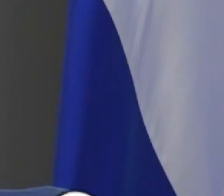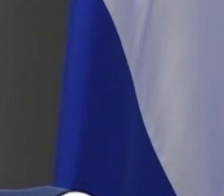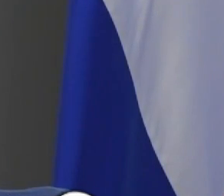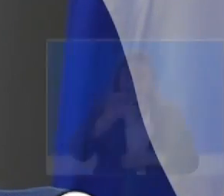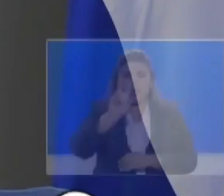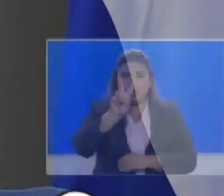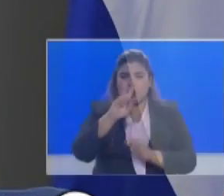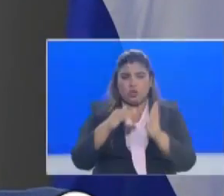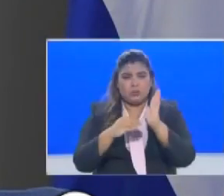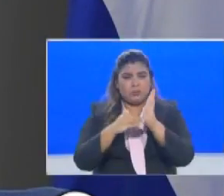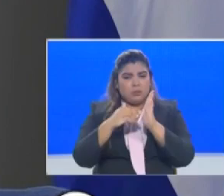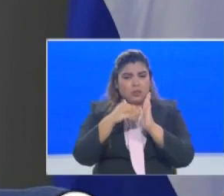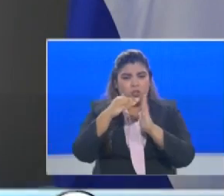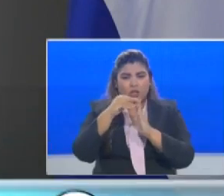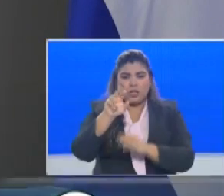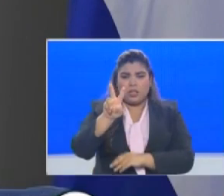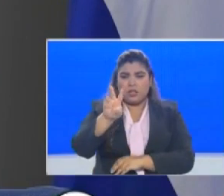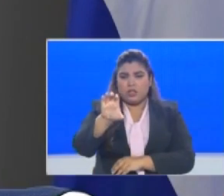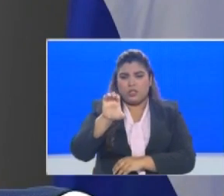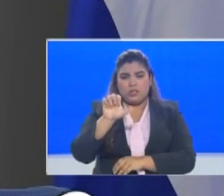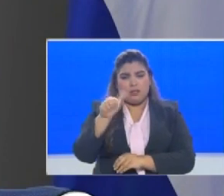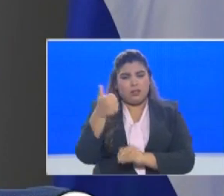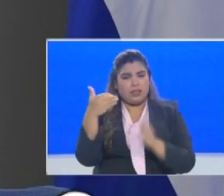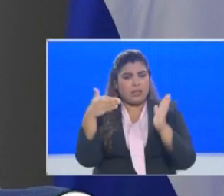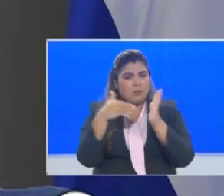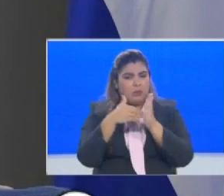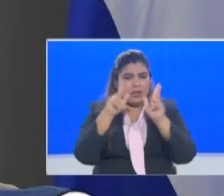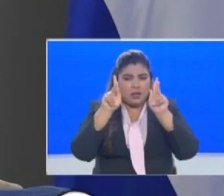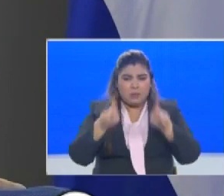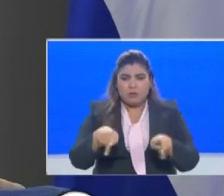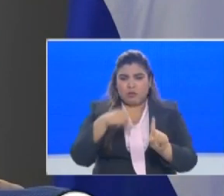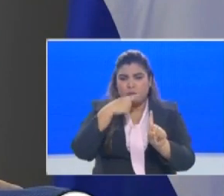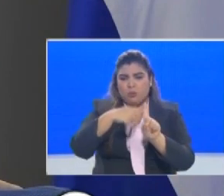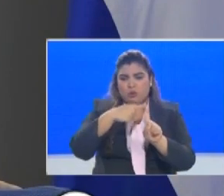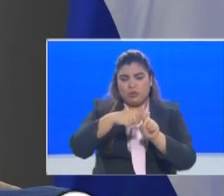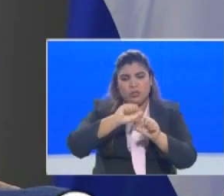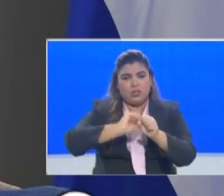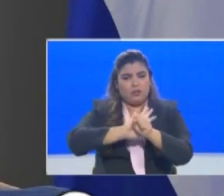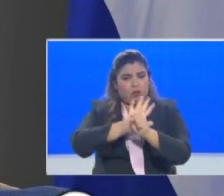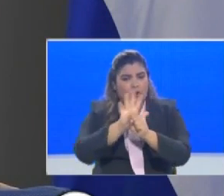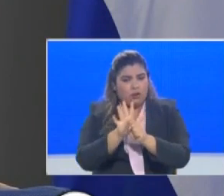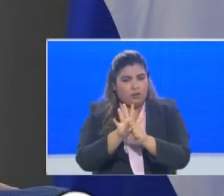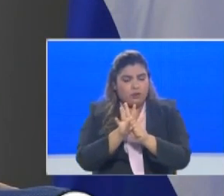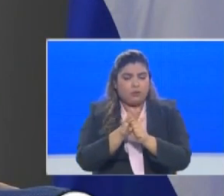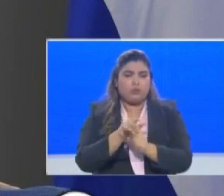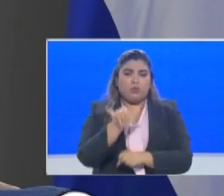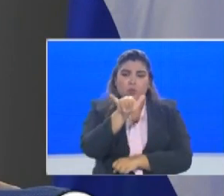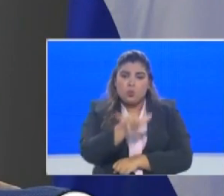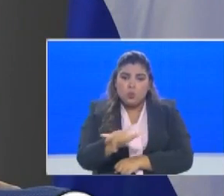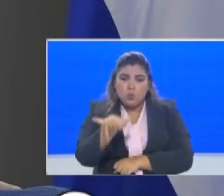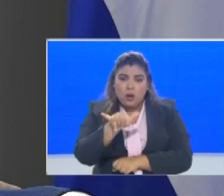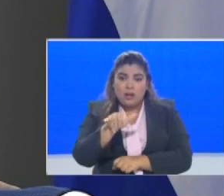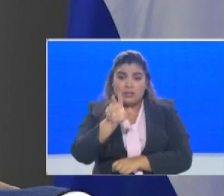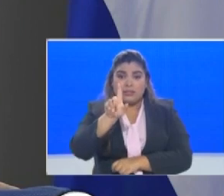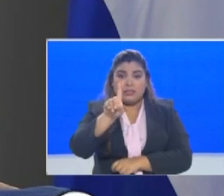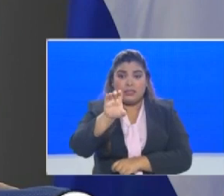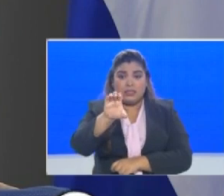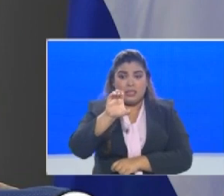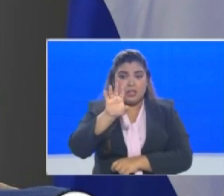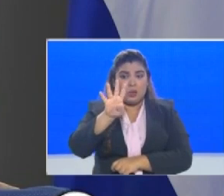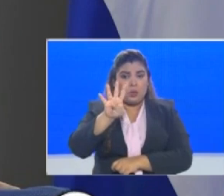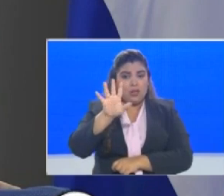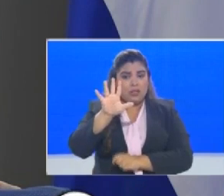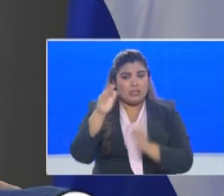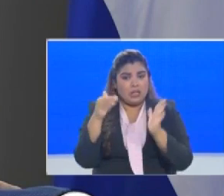2.210.000 casos confirmados, al mismo tiempo más de 145